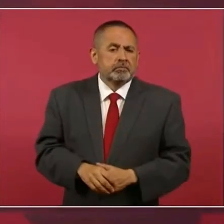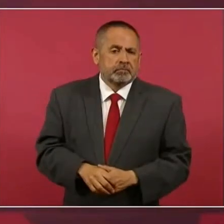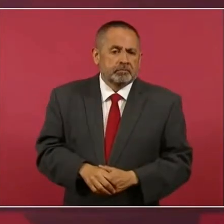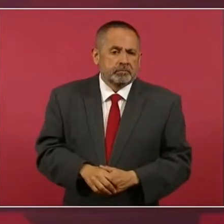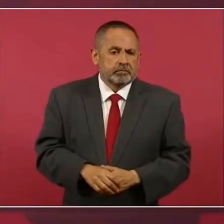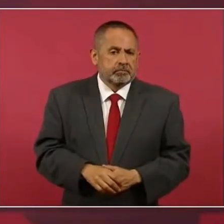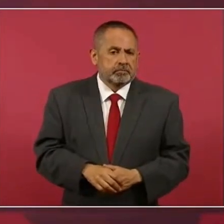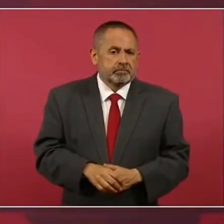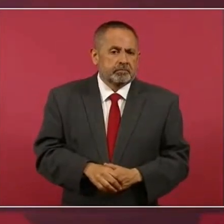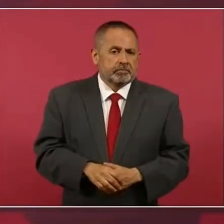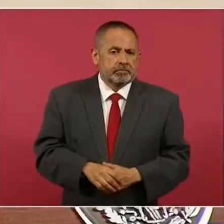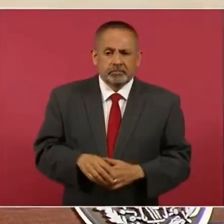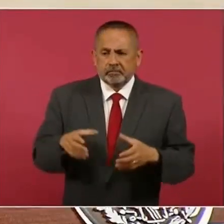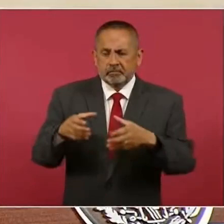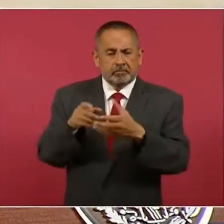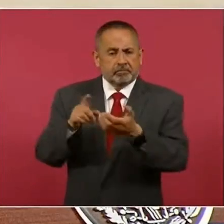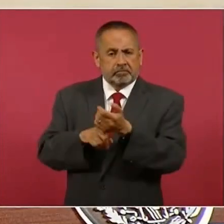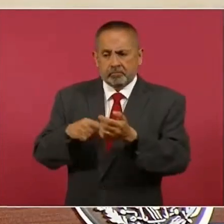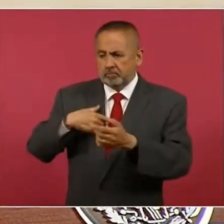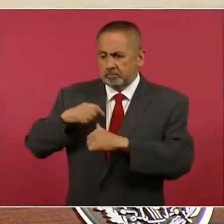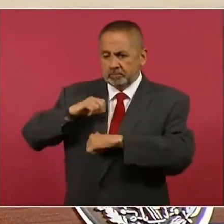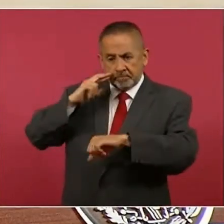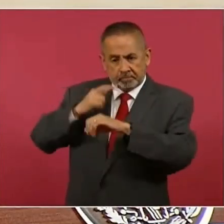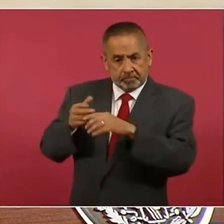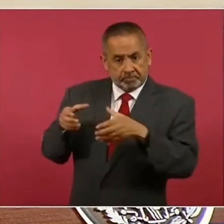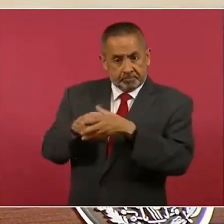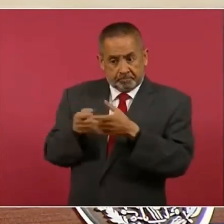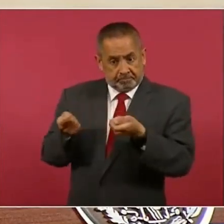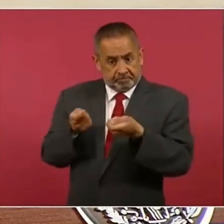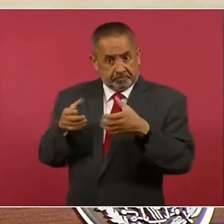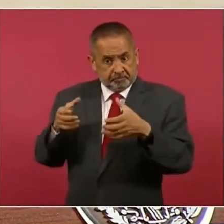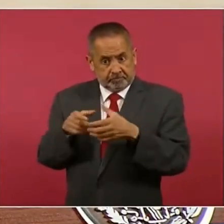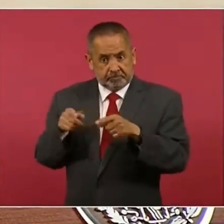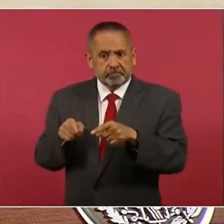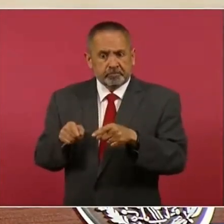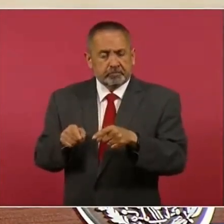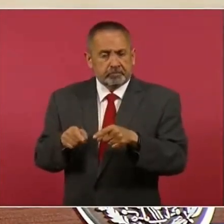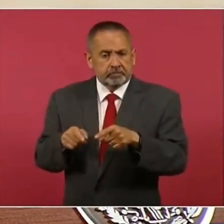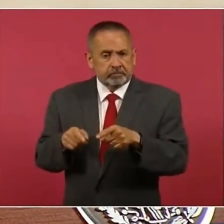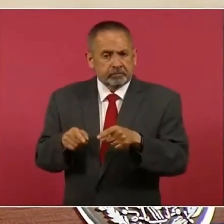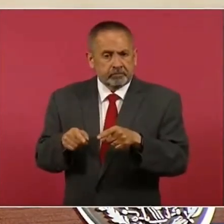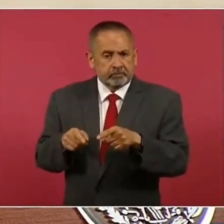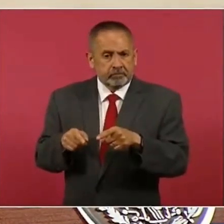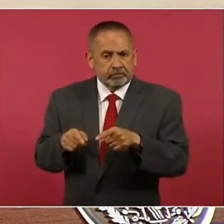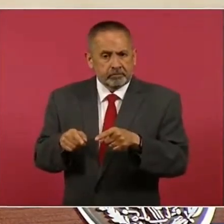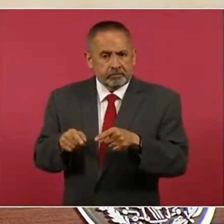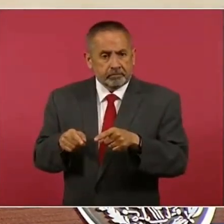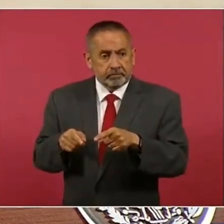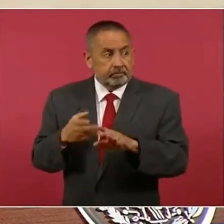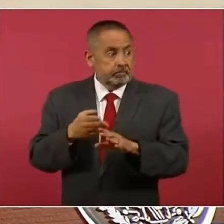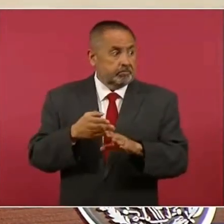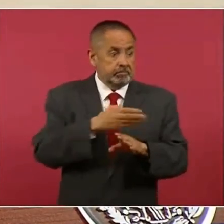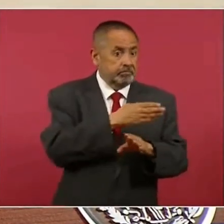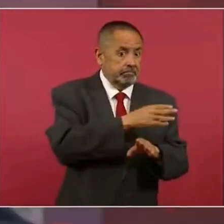en el gabinete que formé, esto no ha sucedido nunca,